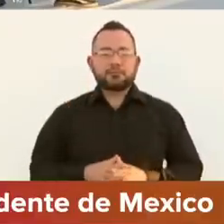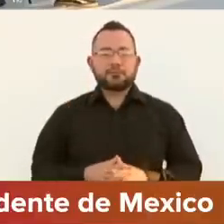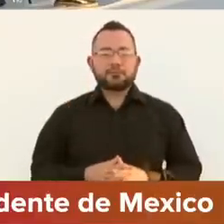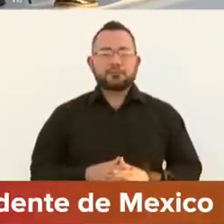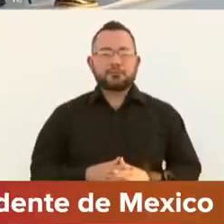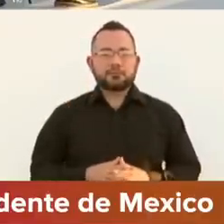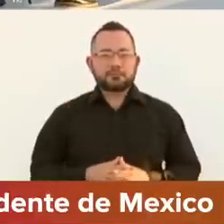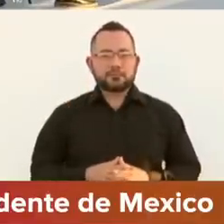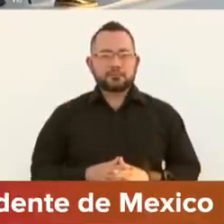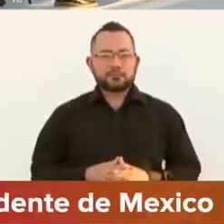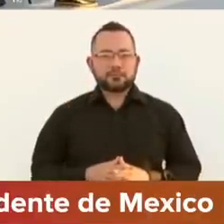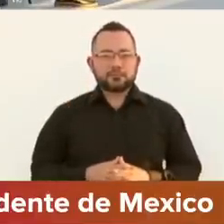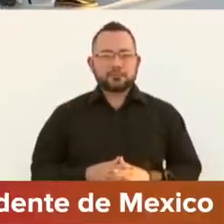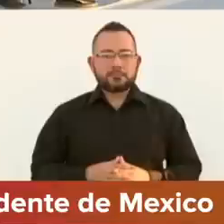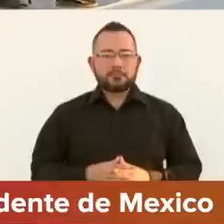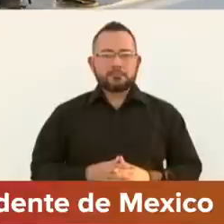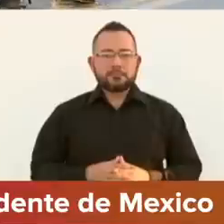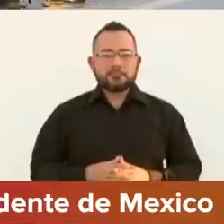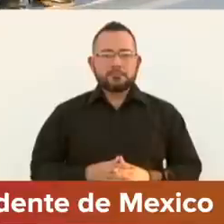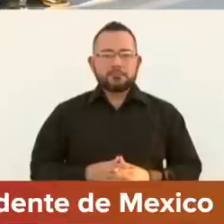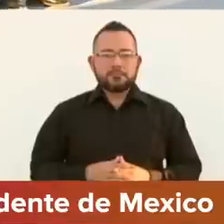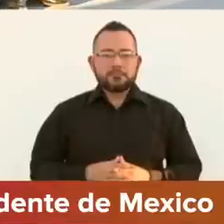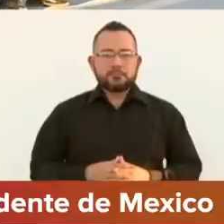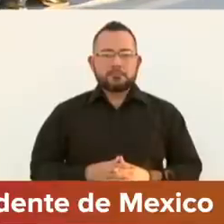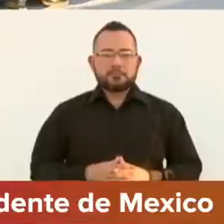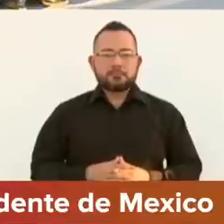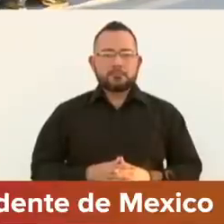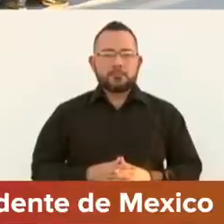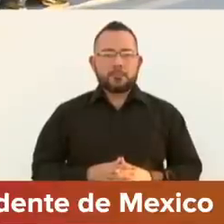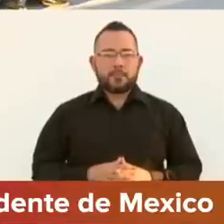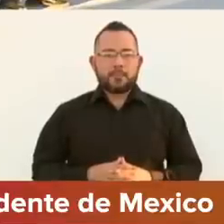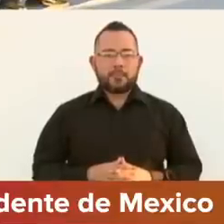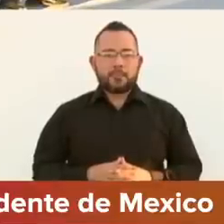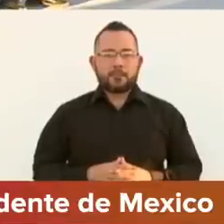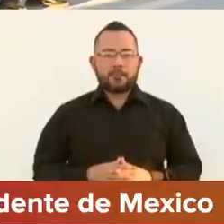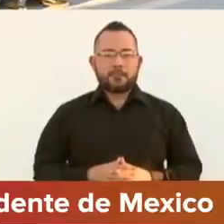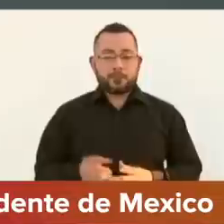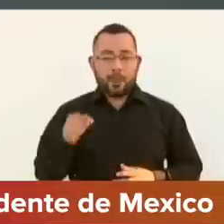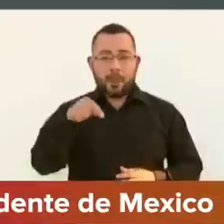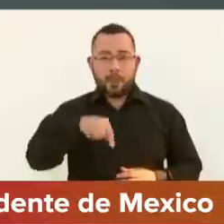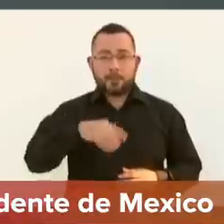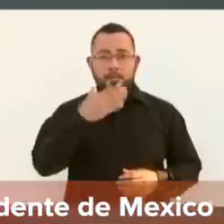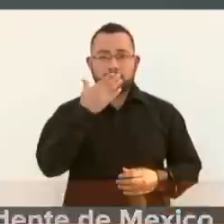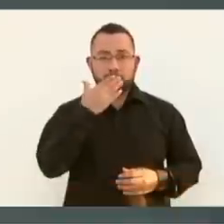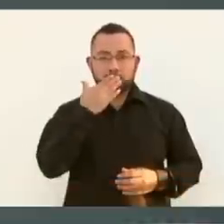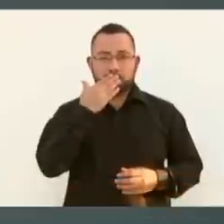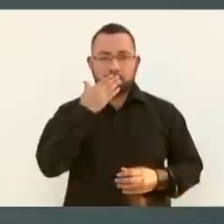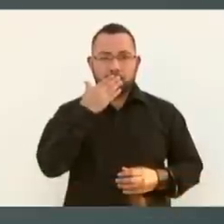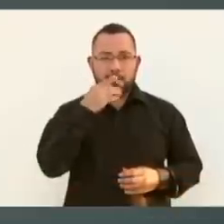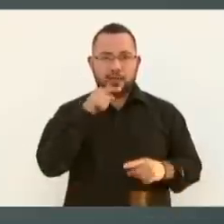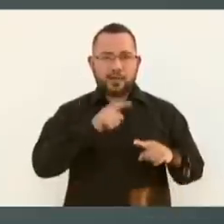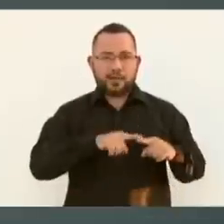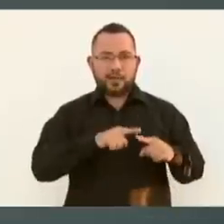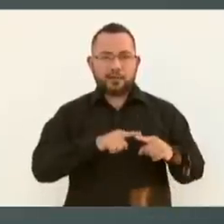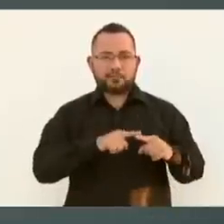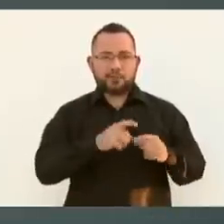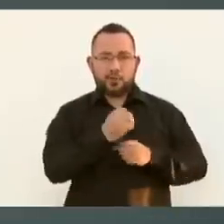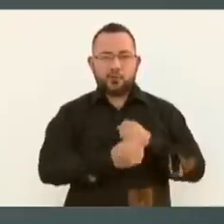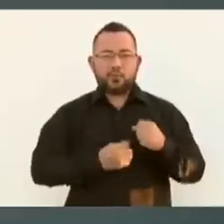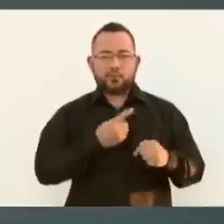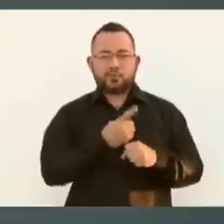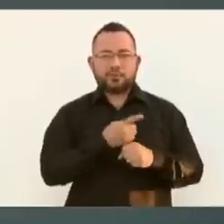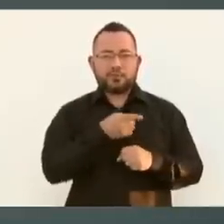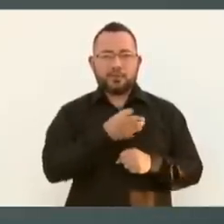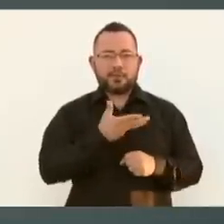Aquí en Sonora se benefician del programa de